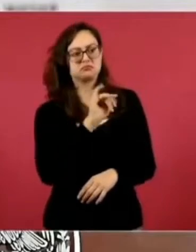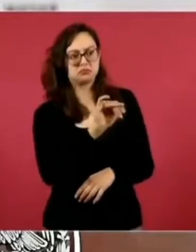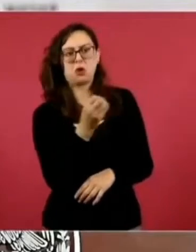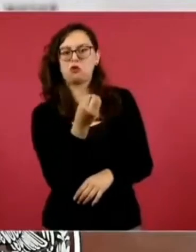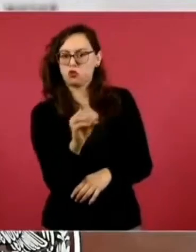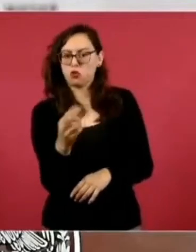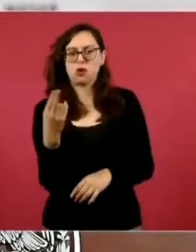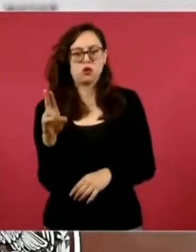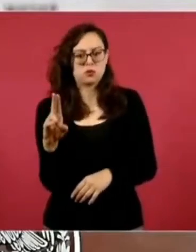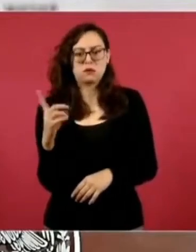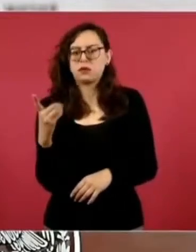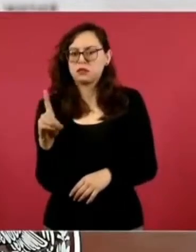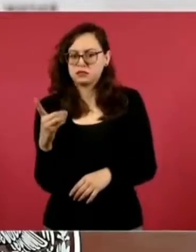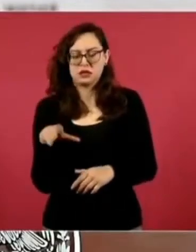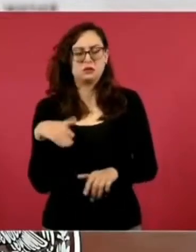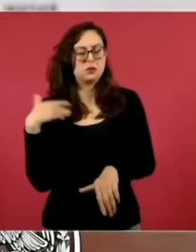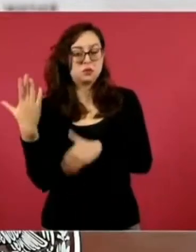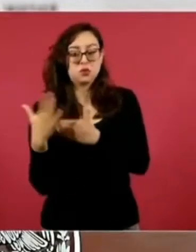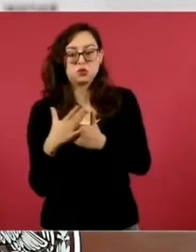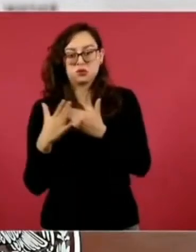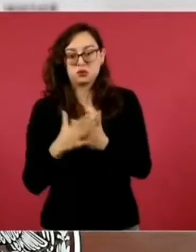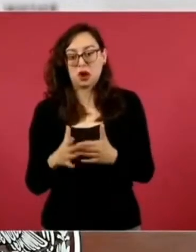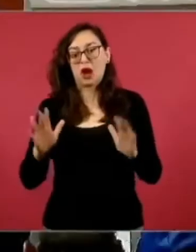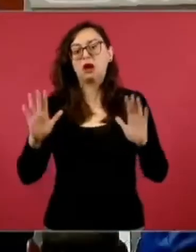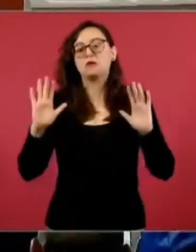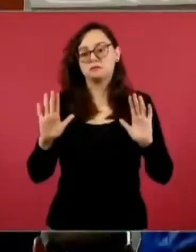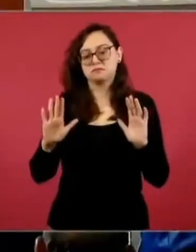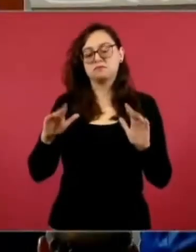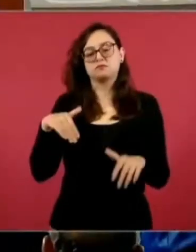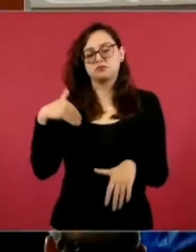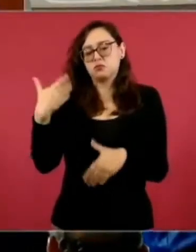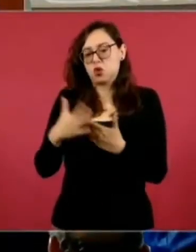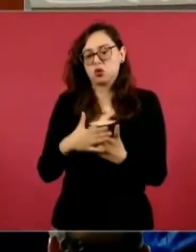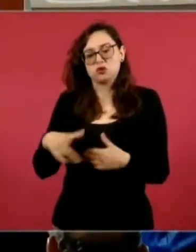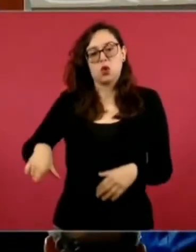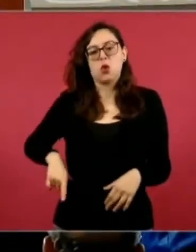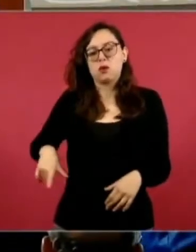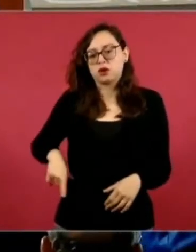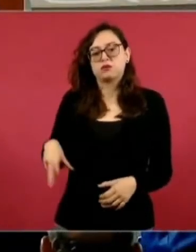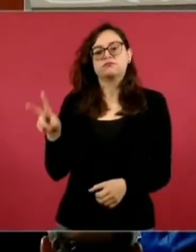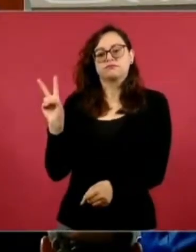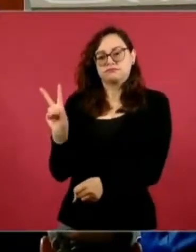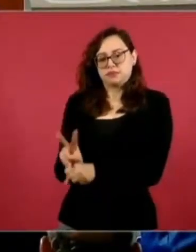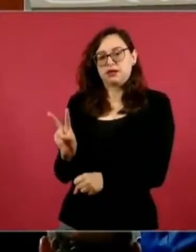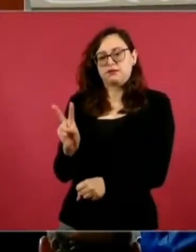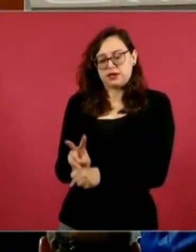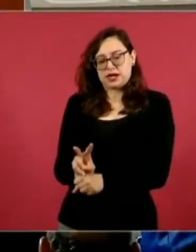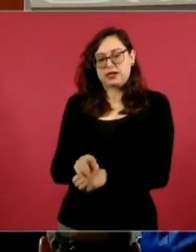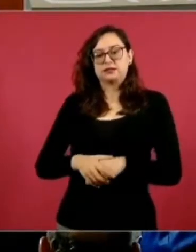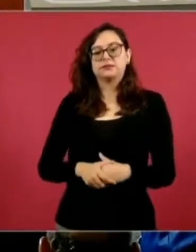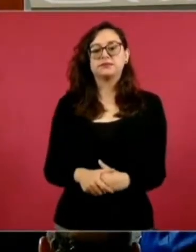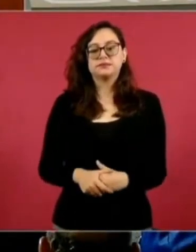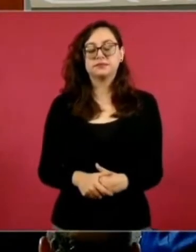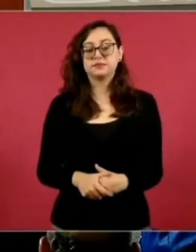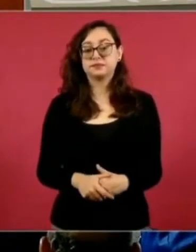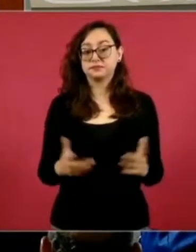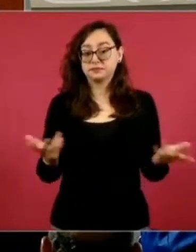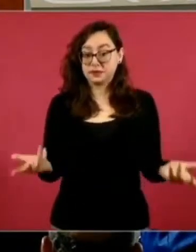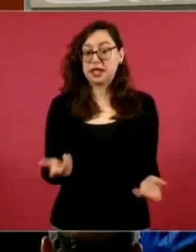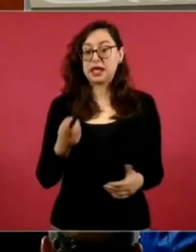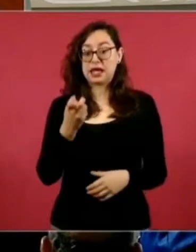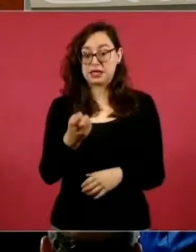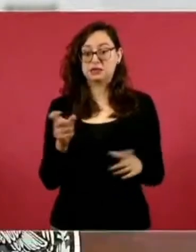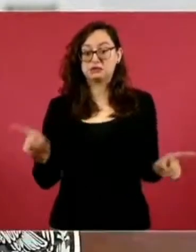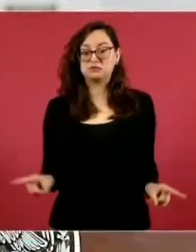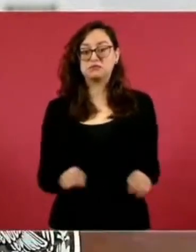acompañamiento y la presencia tanto de los verificadores del centro como también del personal de la Secretaría del Trabajo. Y bueno, pues esto es lo que